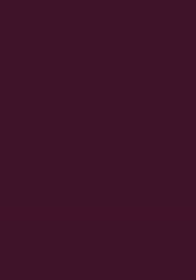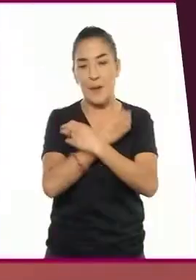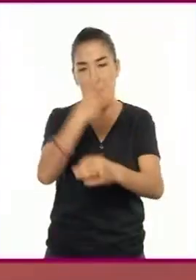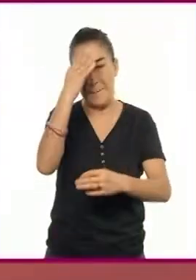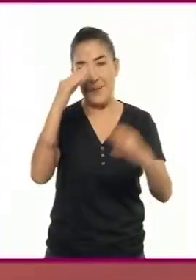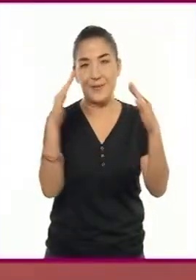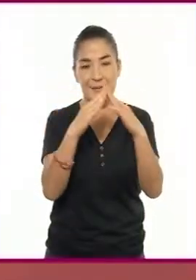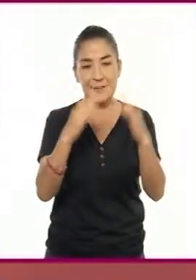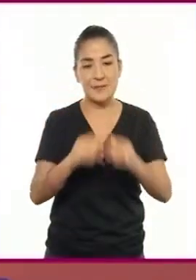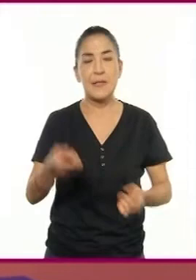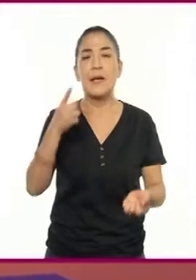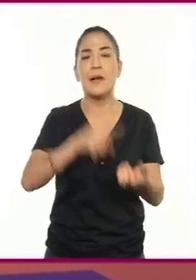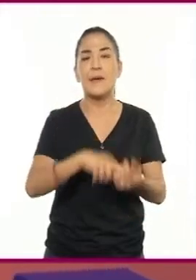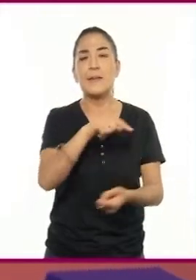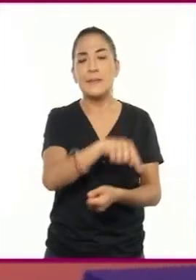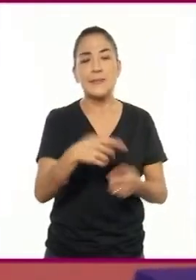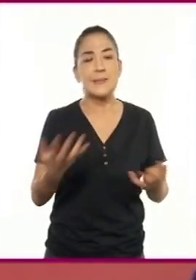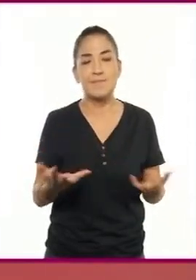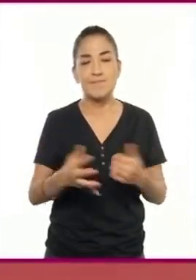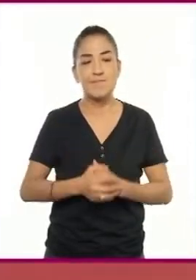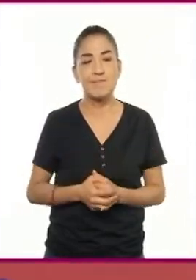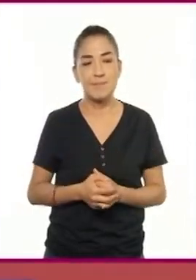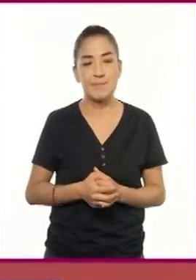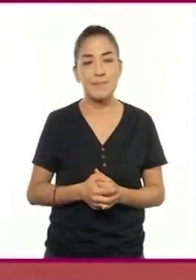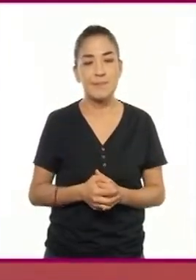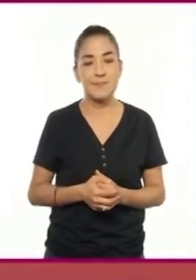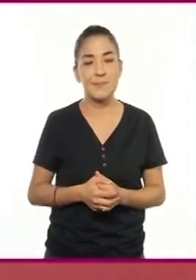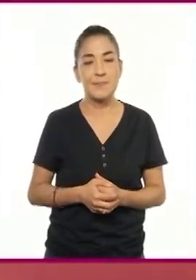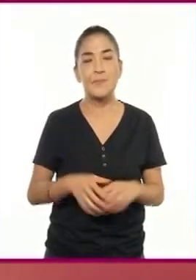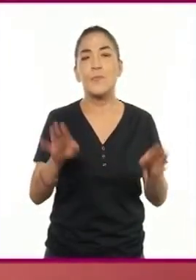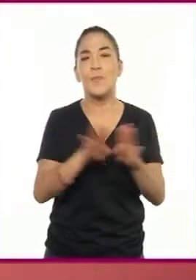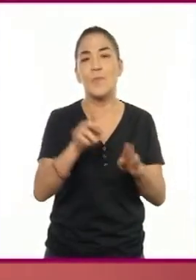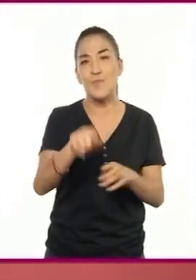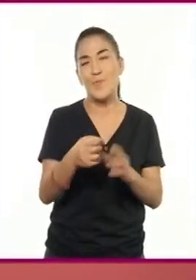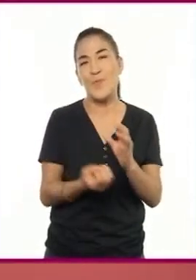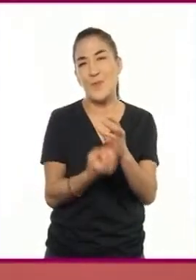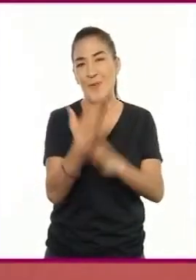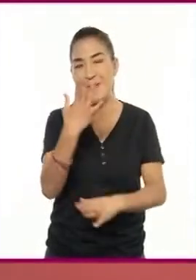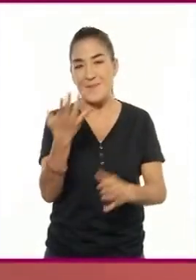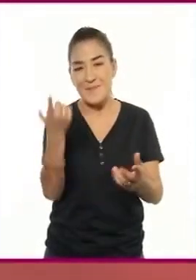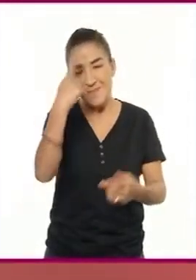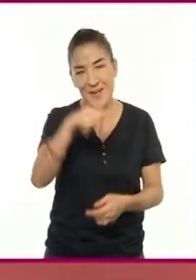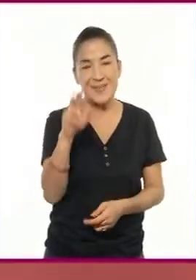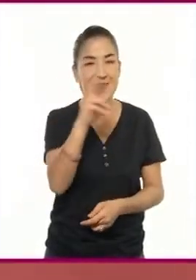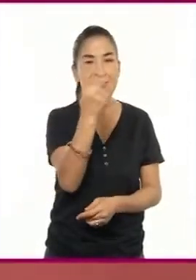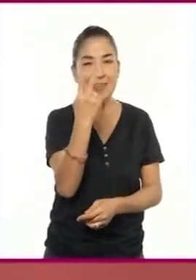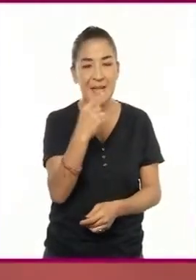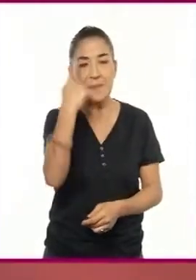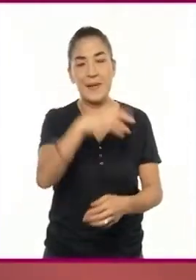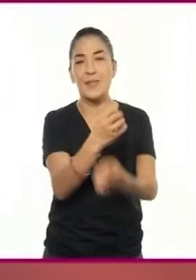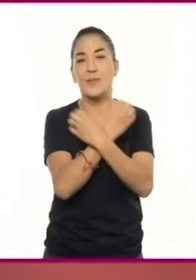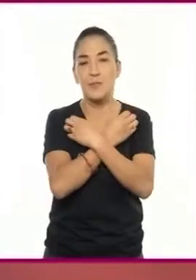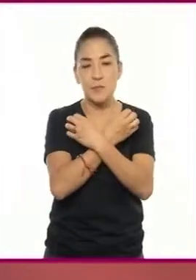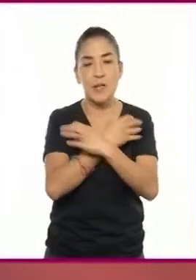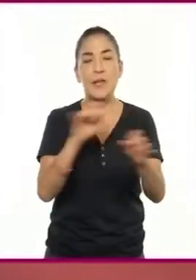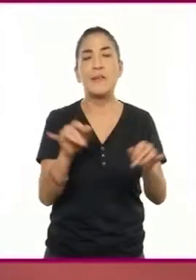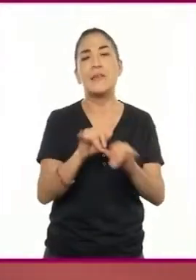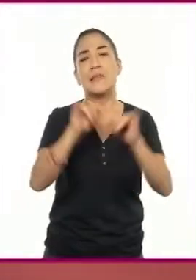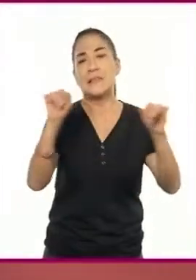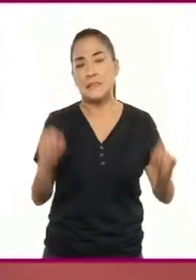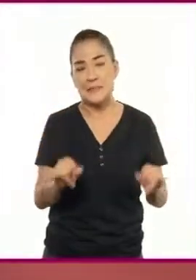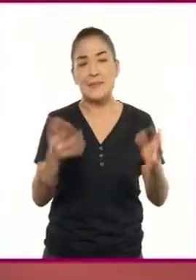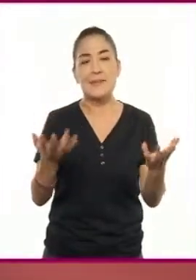A través de este modelo, de este modelo híbrido, podemos aprovechar algunos recursos de la educación a distancia